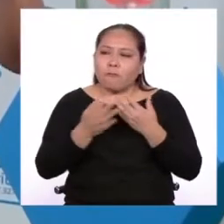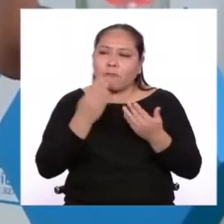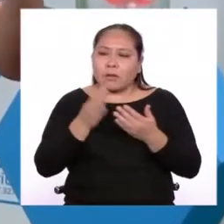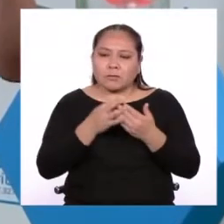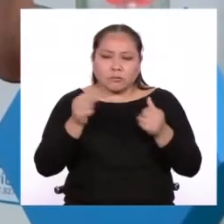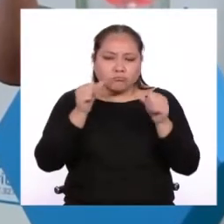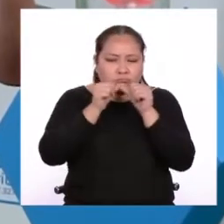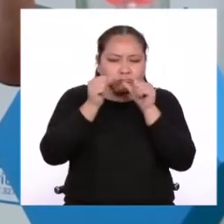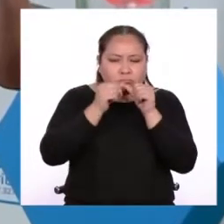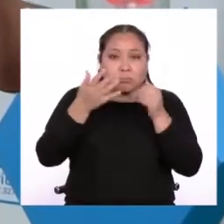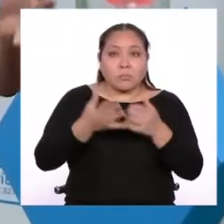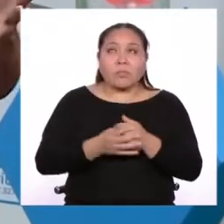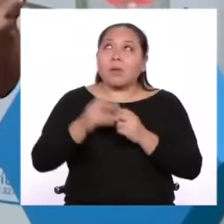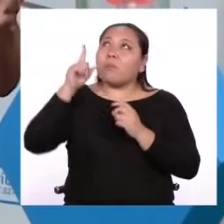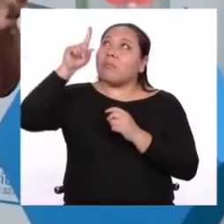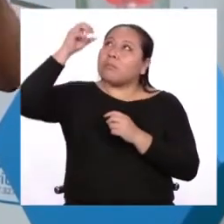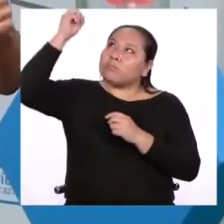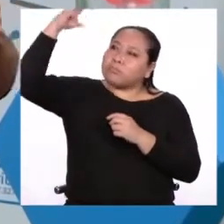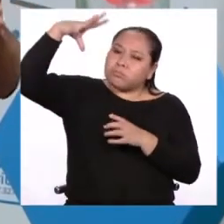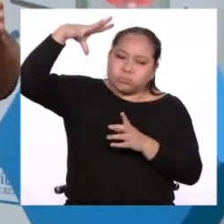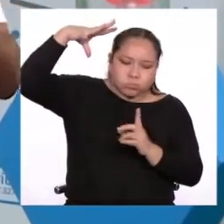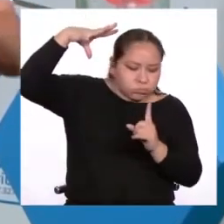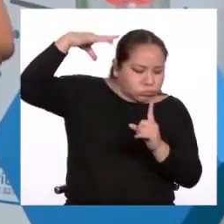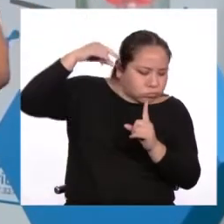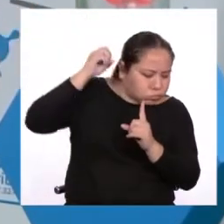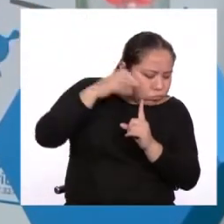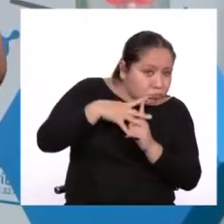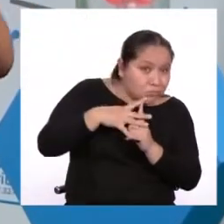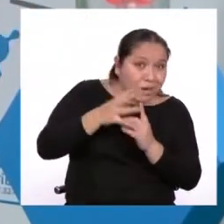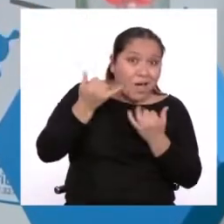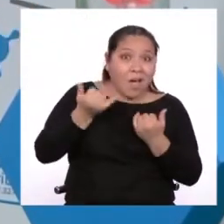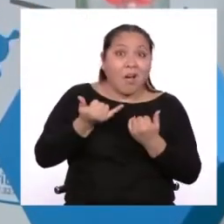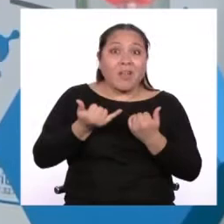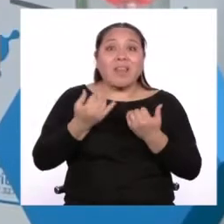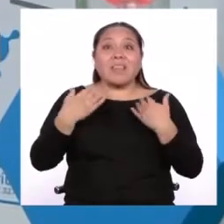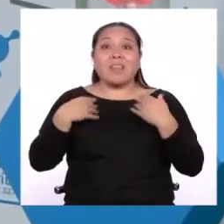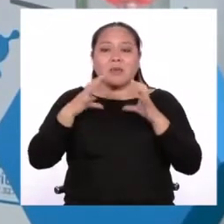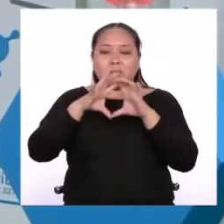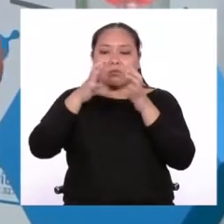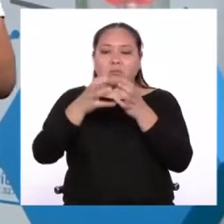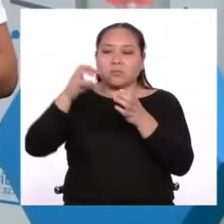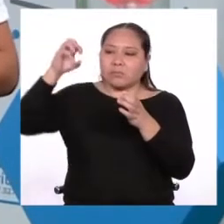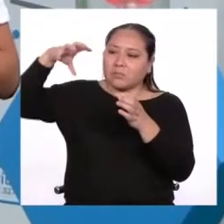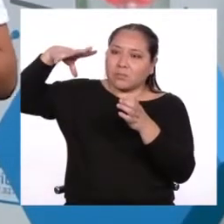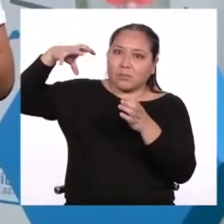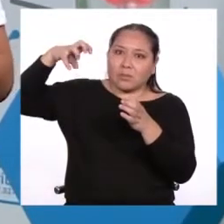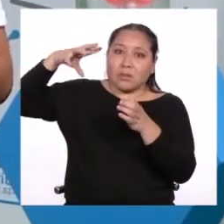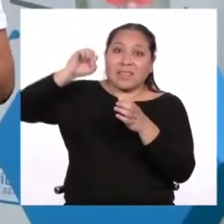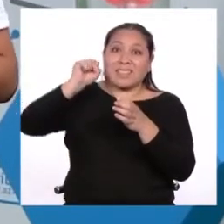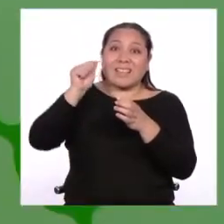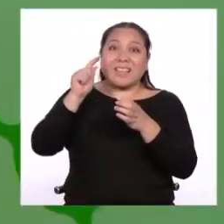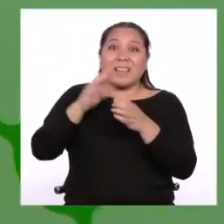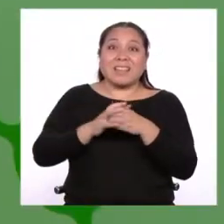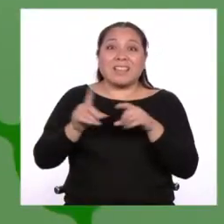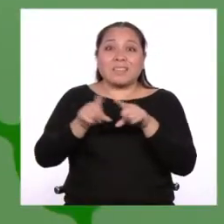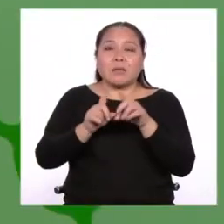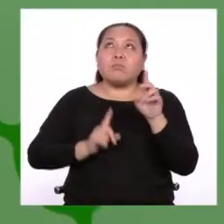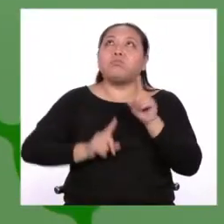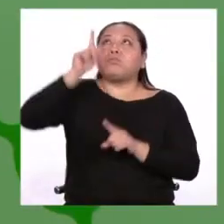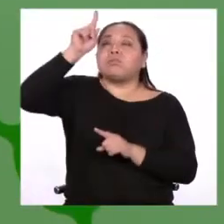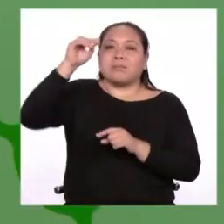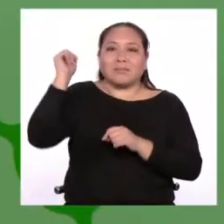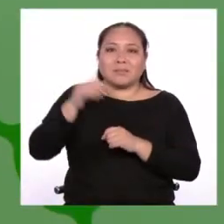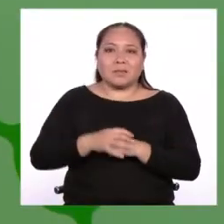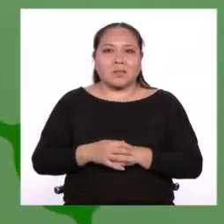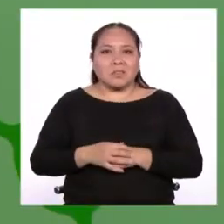usando rayos del sol y palos y hoy en día tenemos satélites, GPS e incluso naves espaciales. Y sin contar